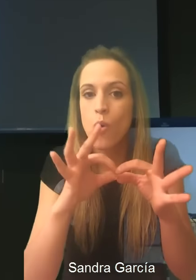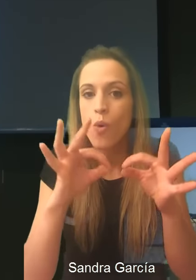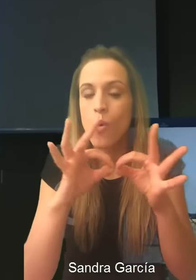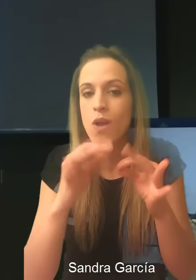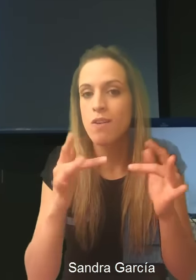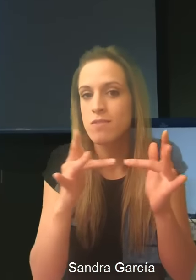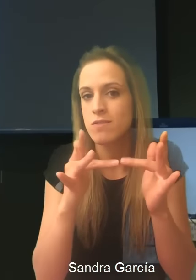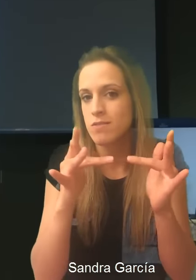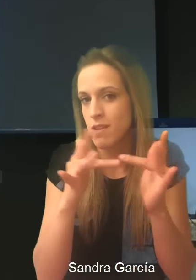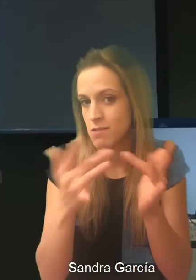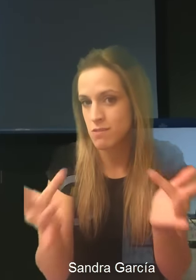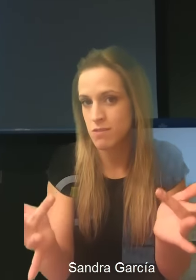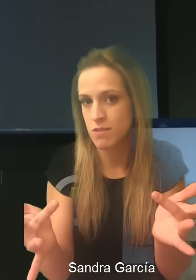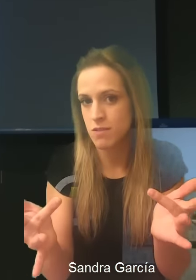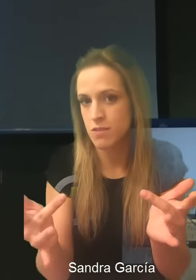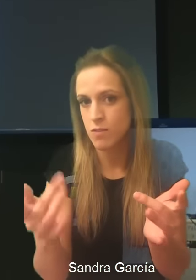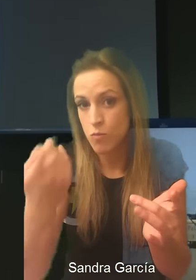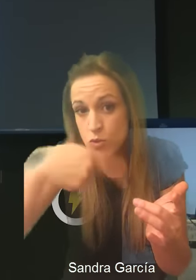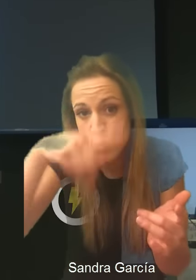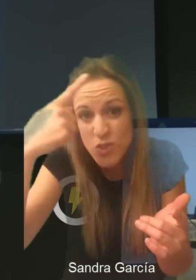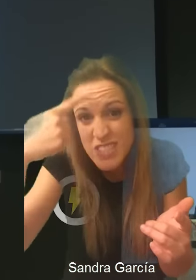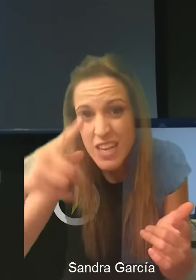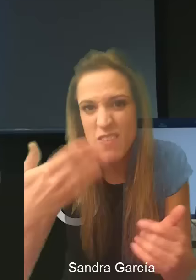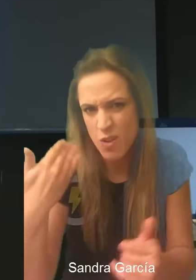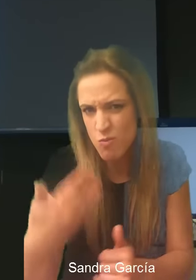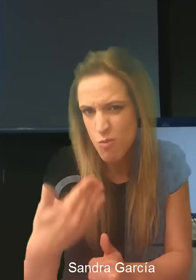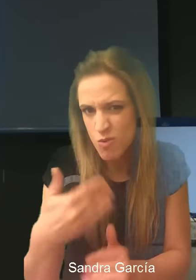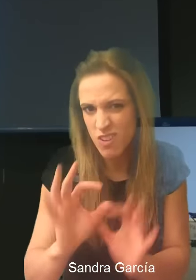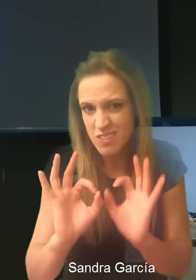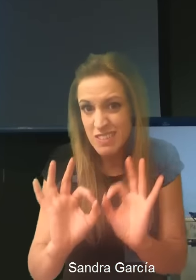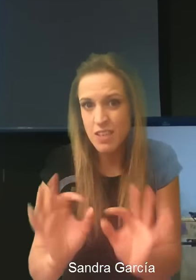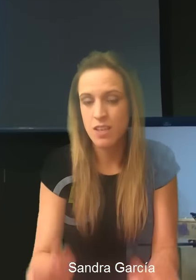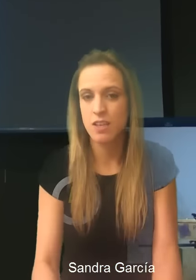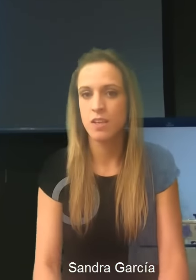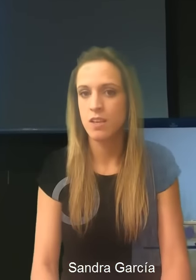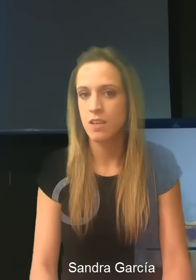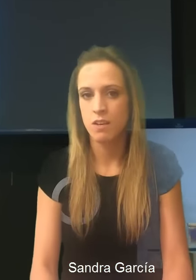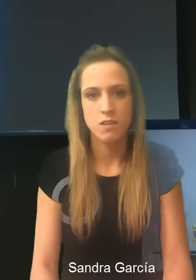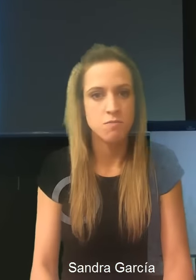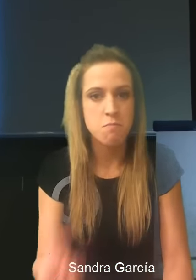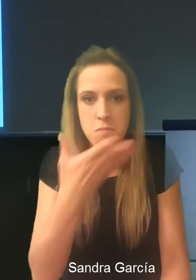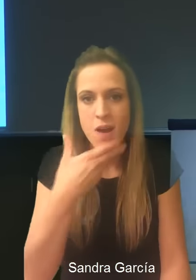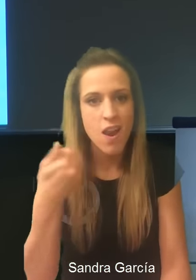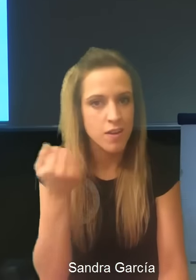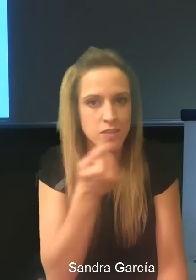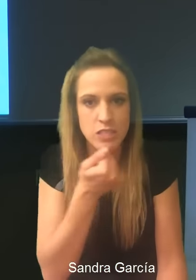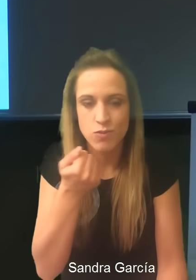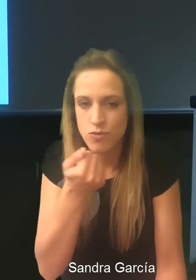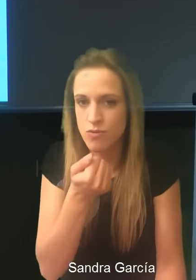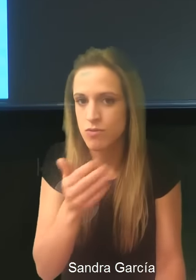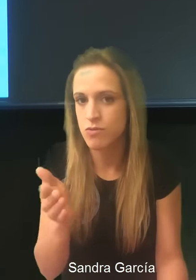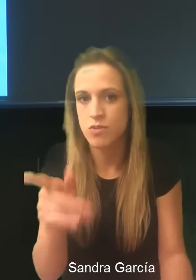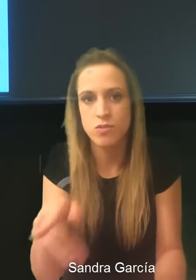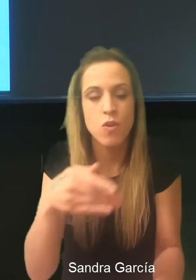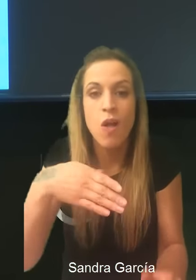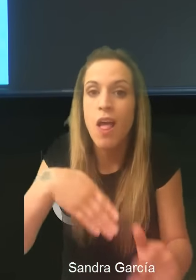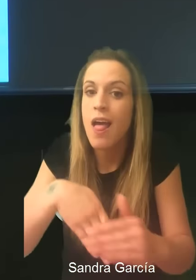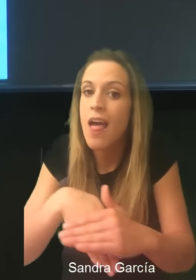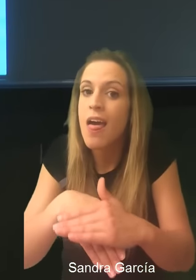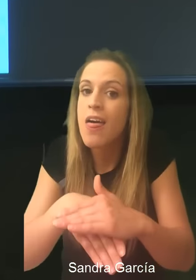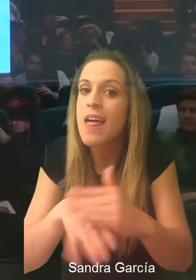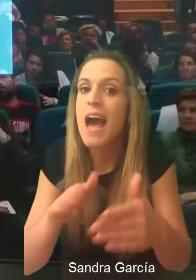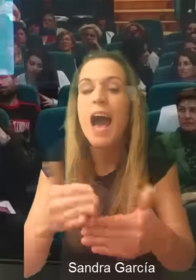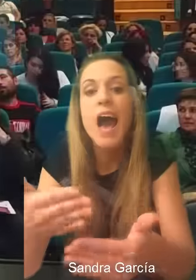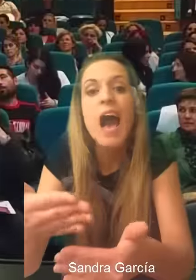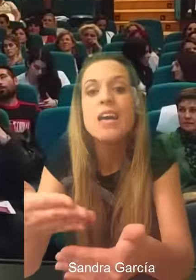conversemos todas las semanas, que Google sea mi coleguilla? Eso es increíble, hombre. Eso te da acceso a